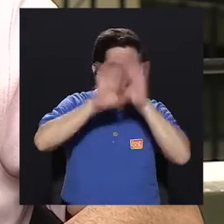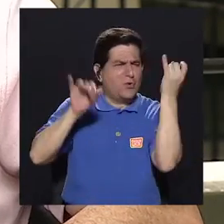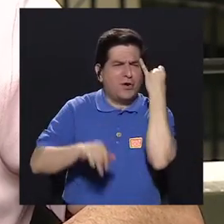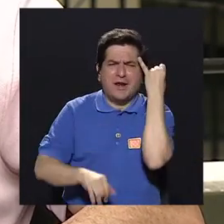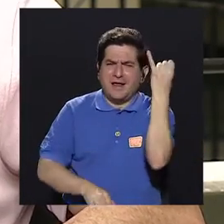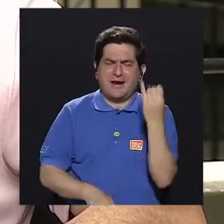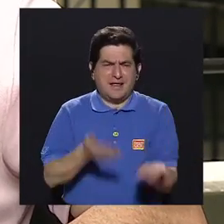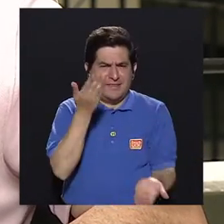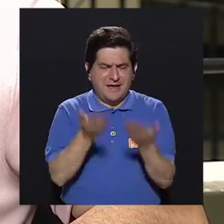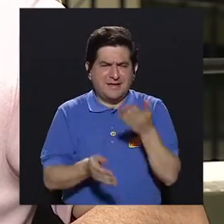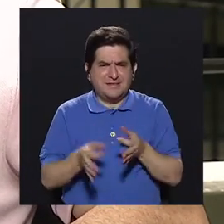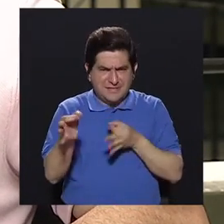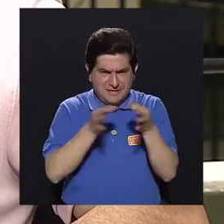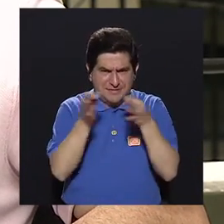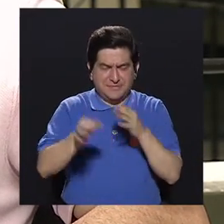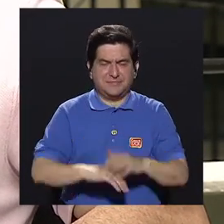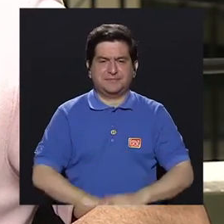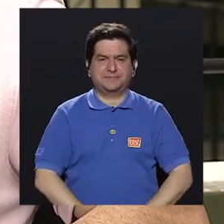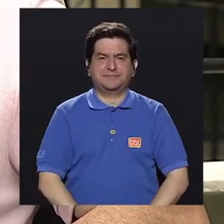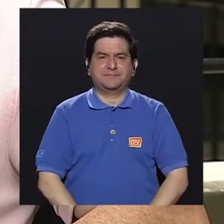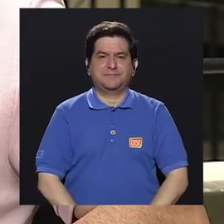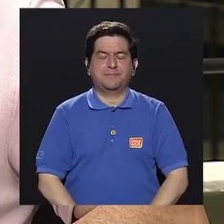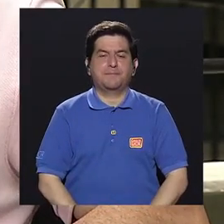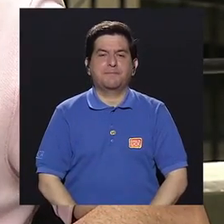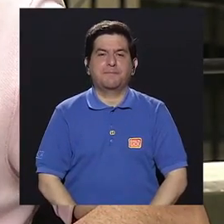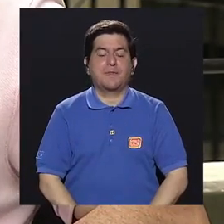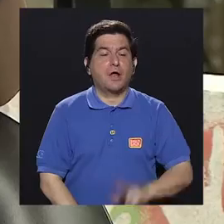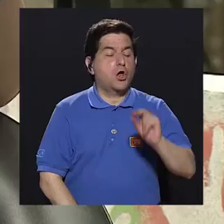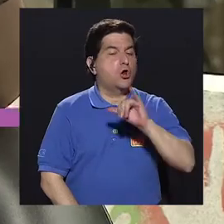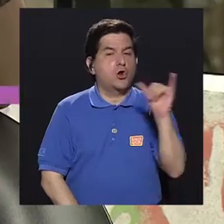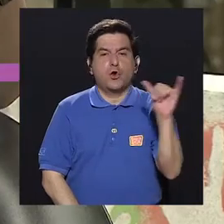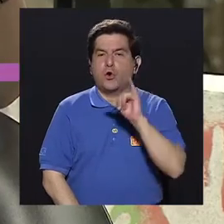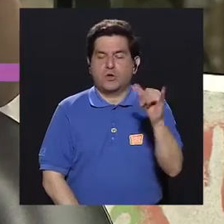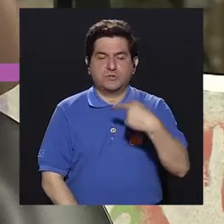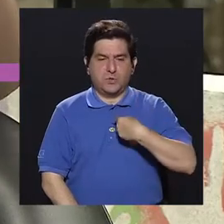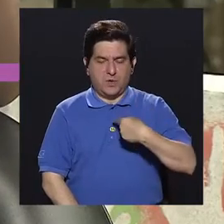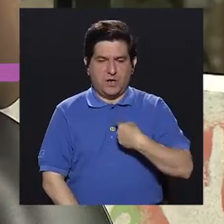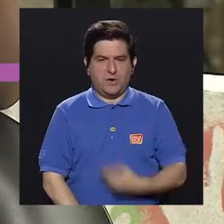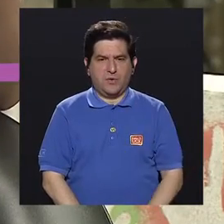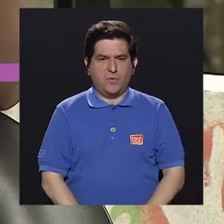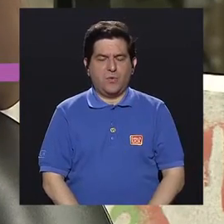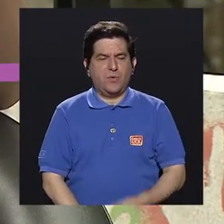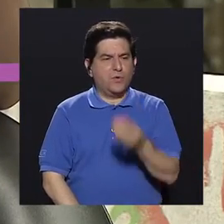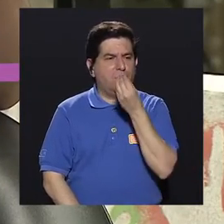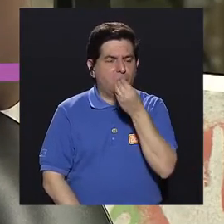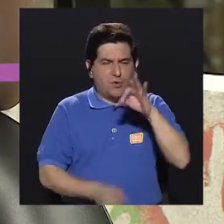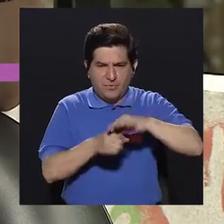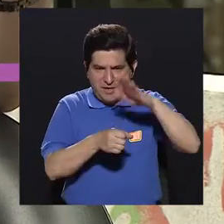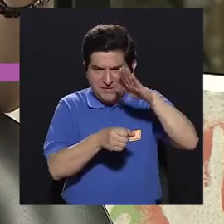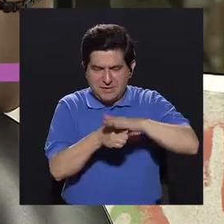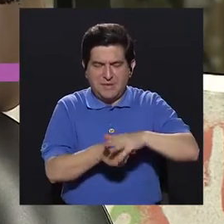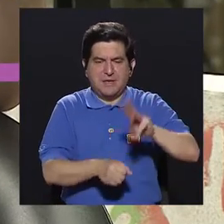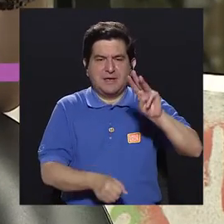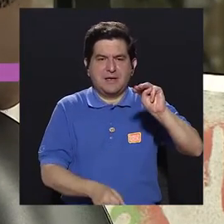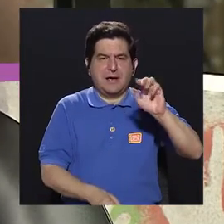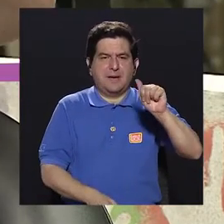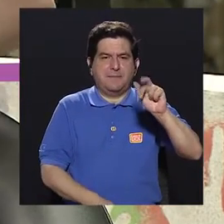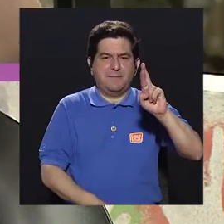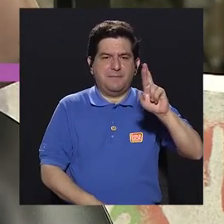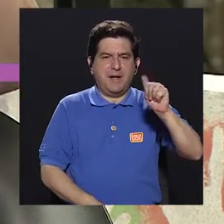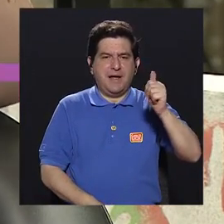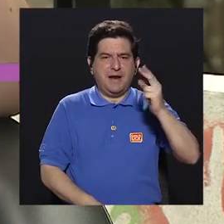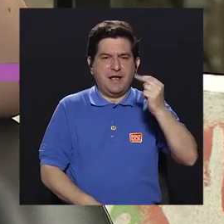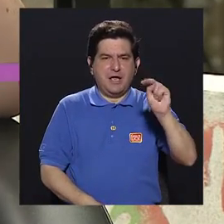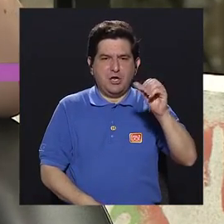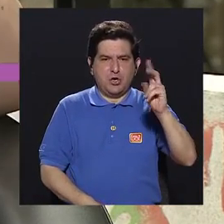clara la idea. Tal vez si lo retomamos. Es que, digamos, no es lo mismo cuando uno come una semilla como una semilla marañón, el manique,